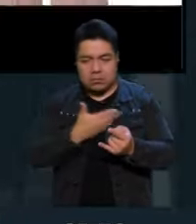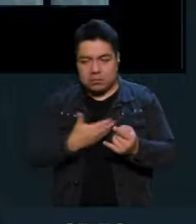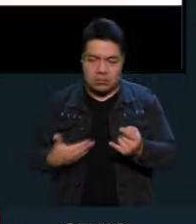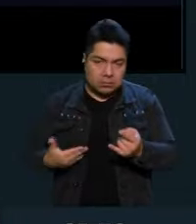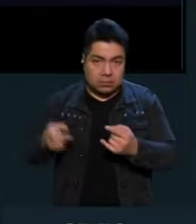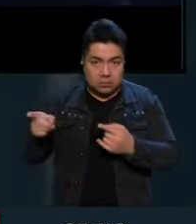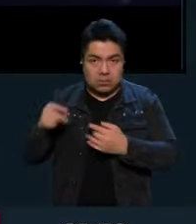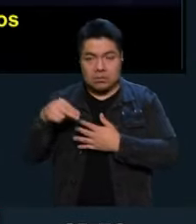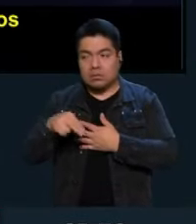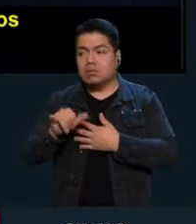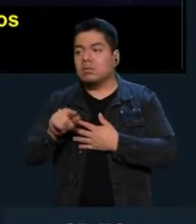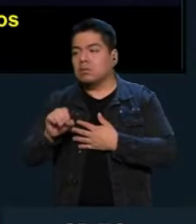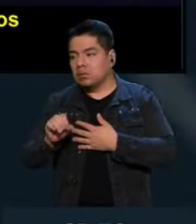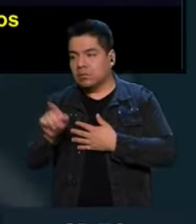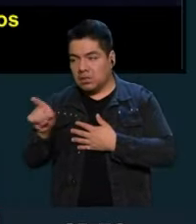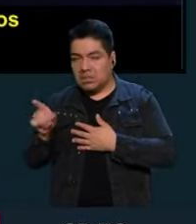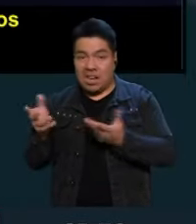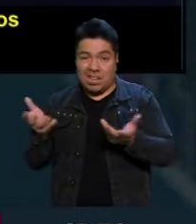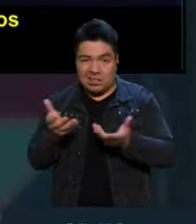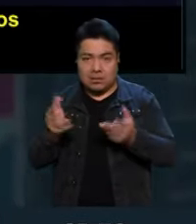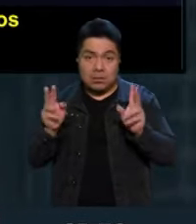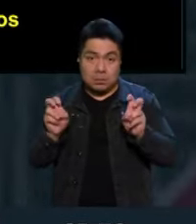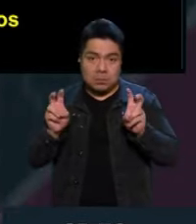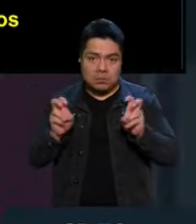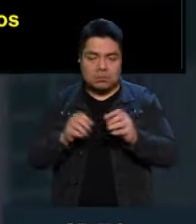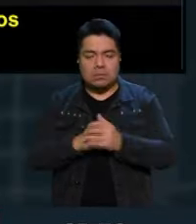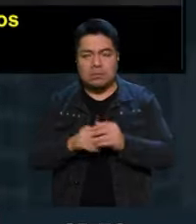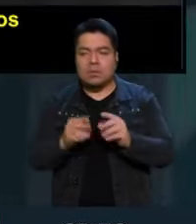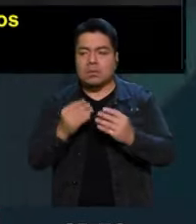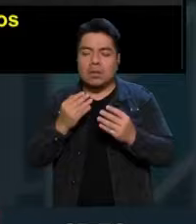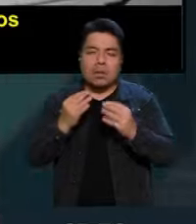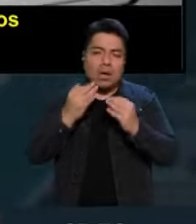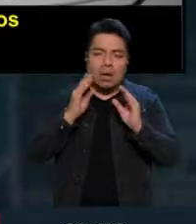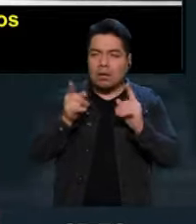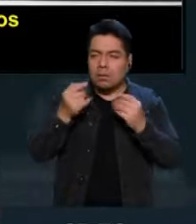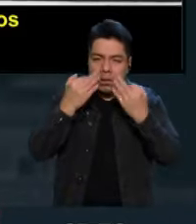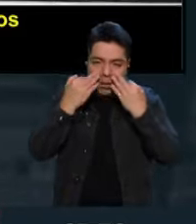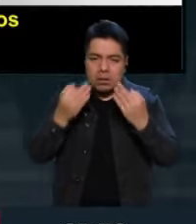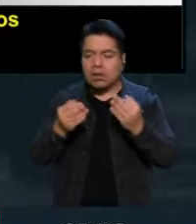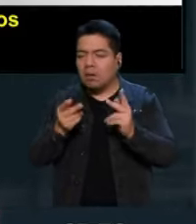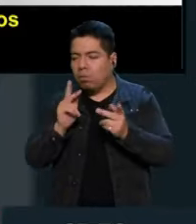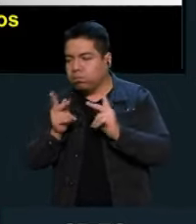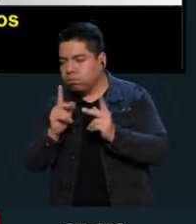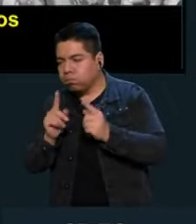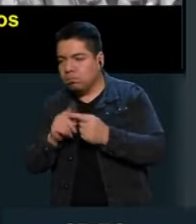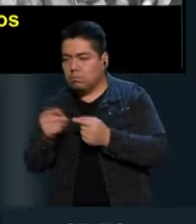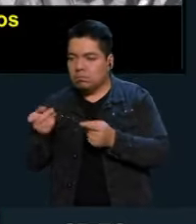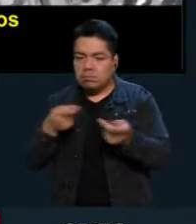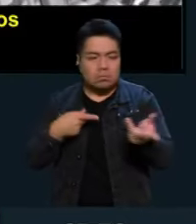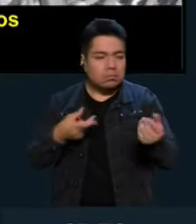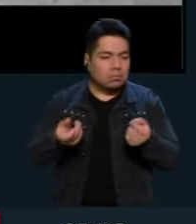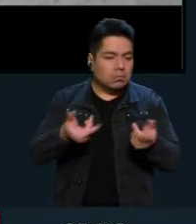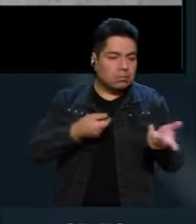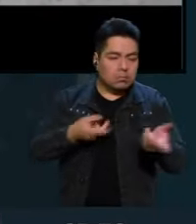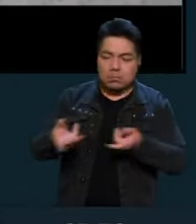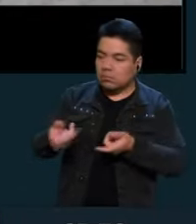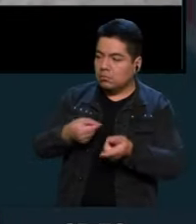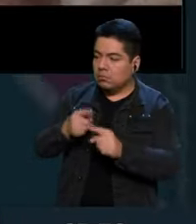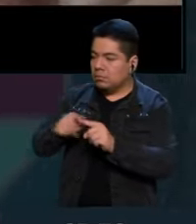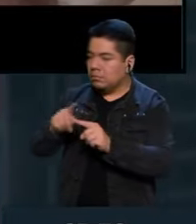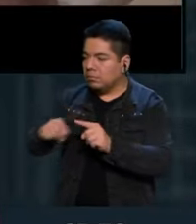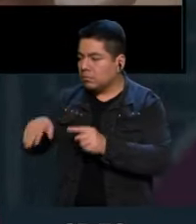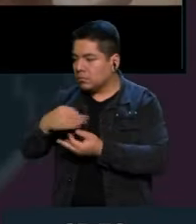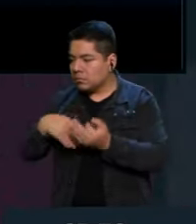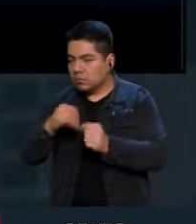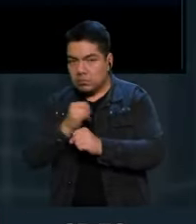Enrique Peña Nieto, hablando con testigos, recopilando lo que decían los expertos